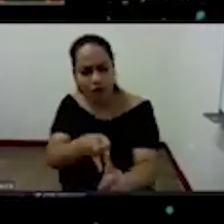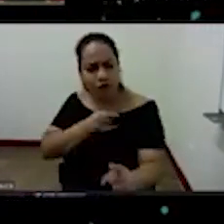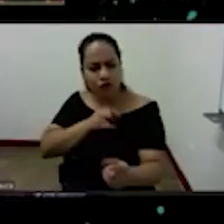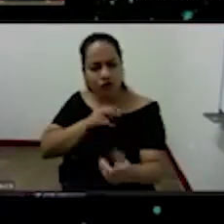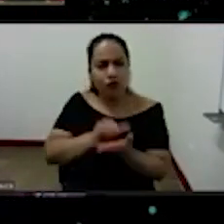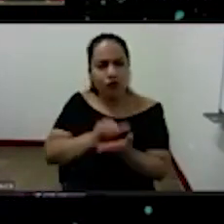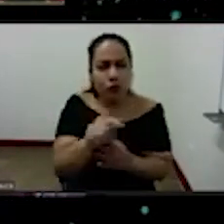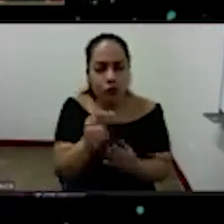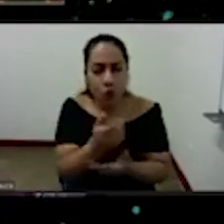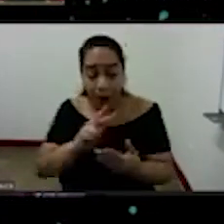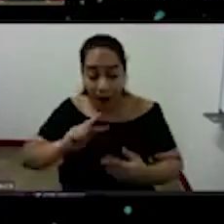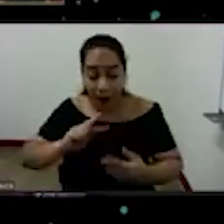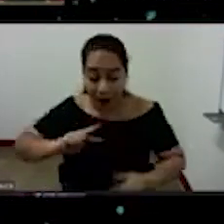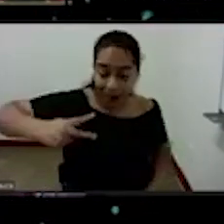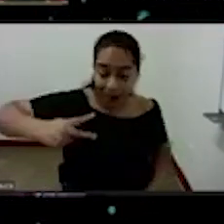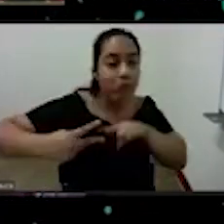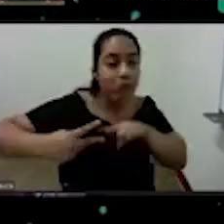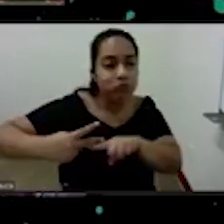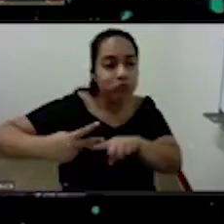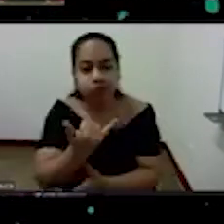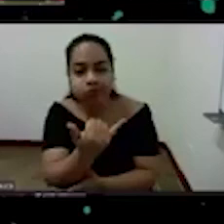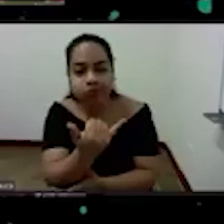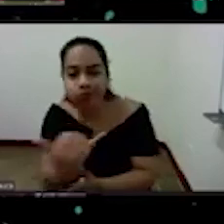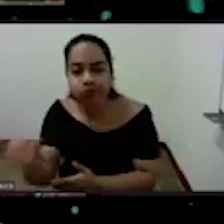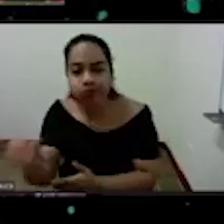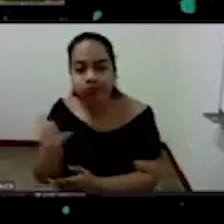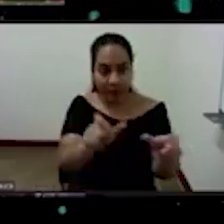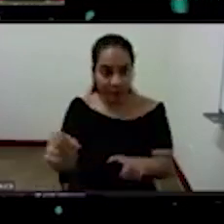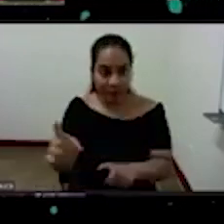alteridad que existe en nosotros mismos